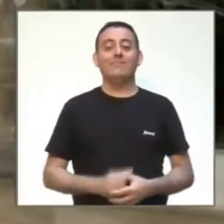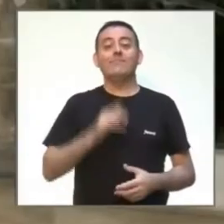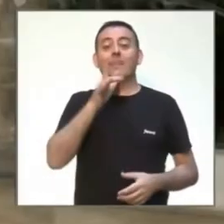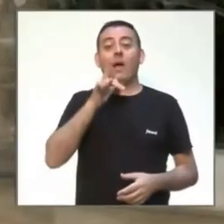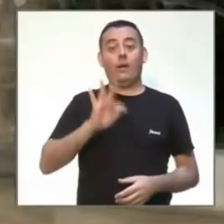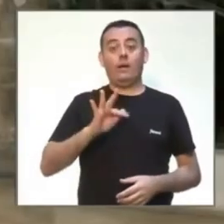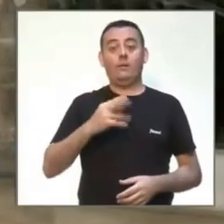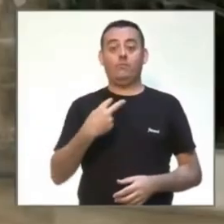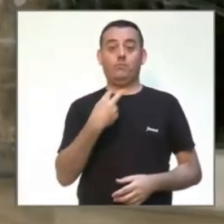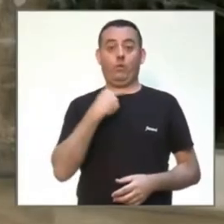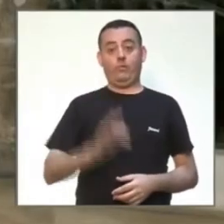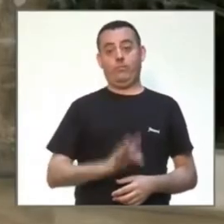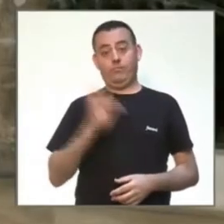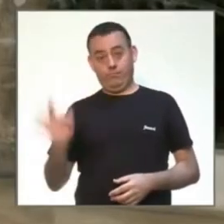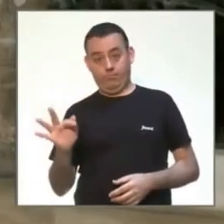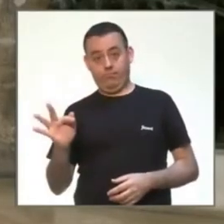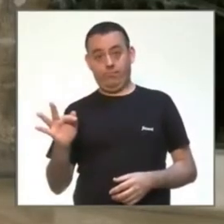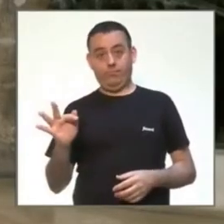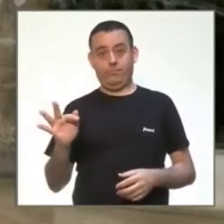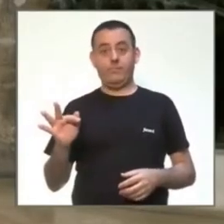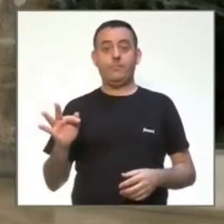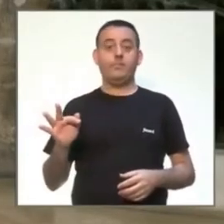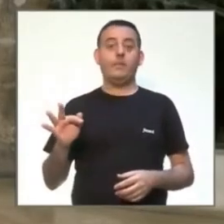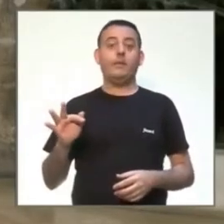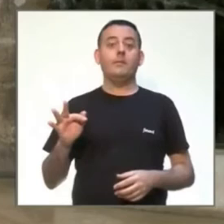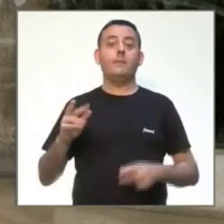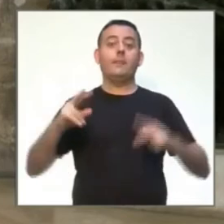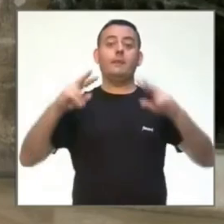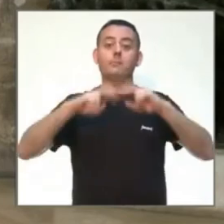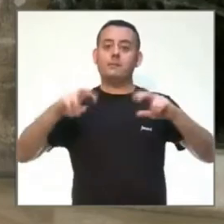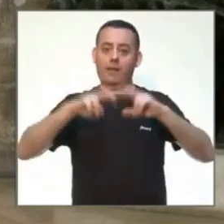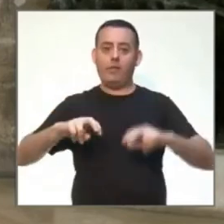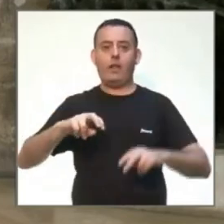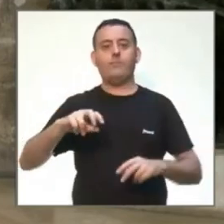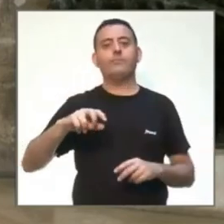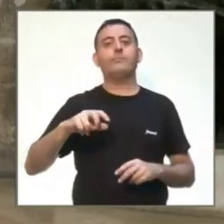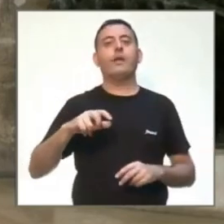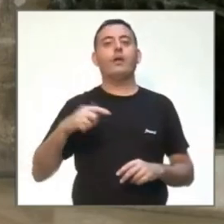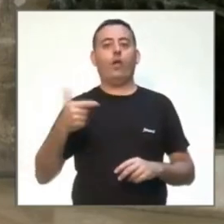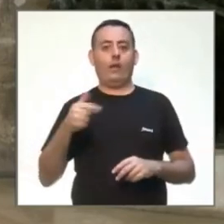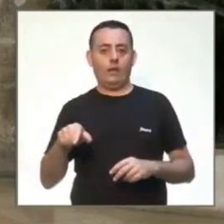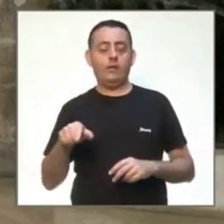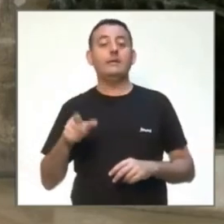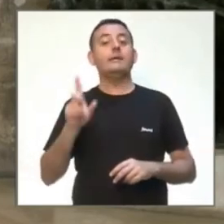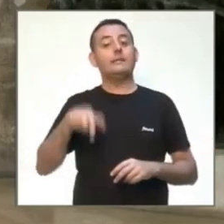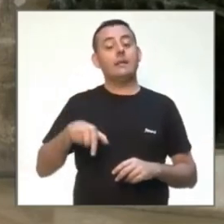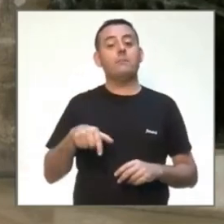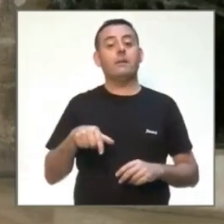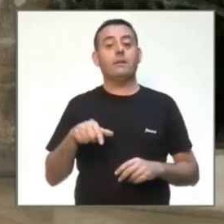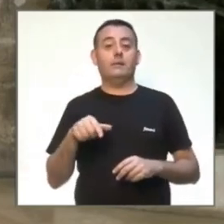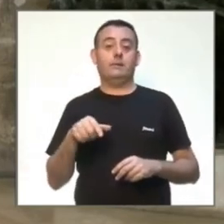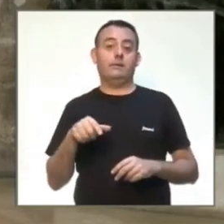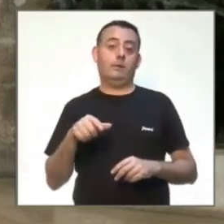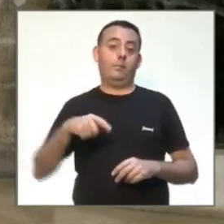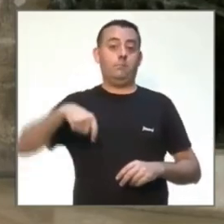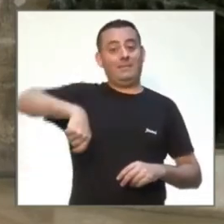a la investigadora, a Gloria Sancho y también al presidente de